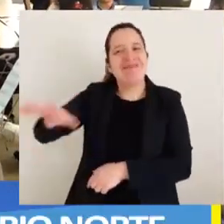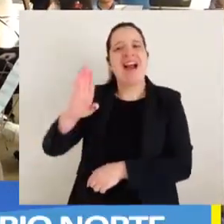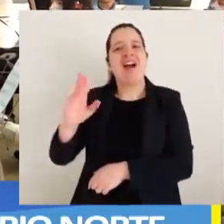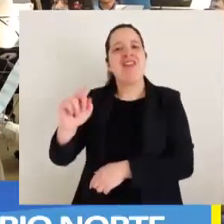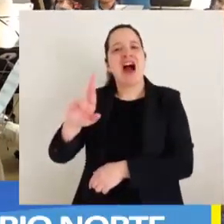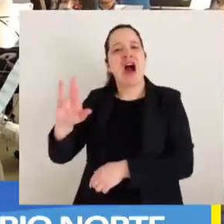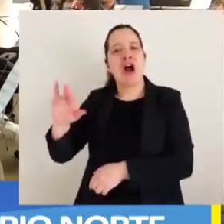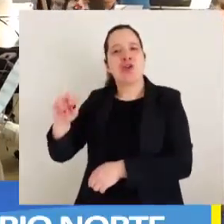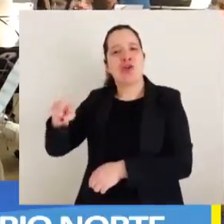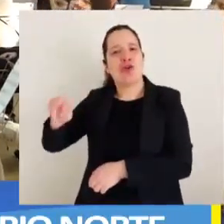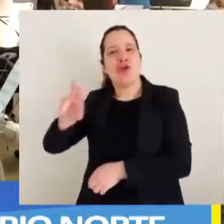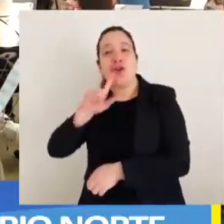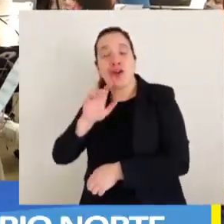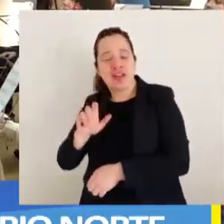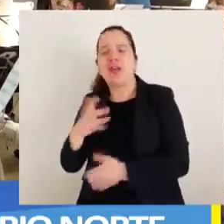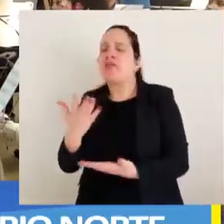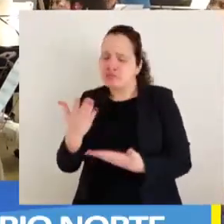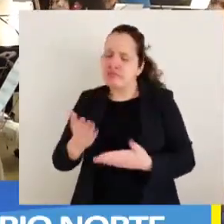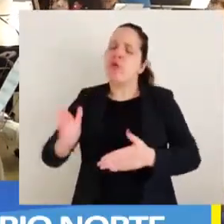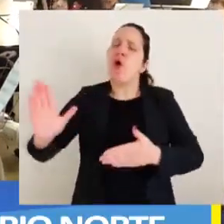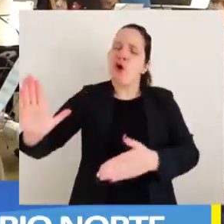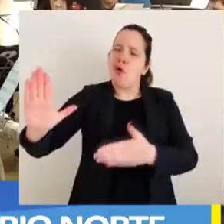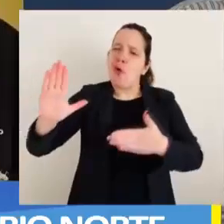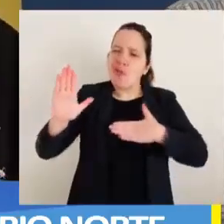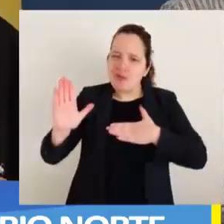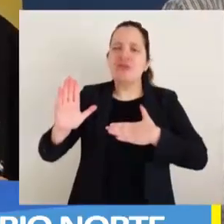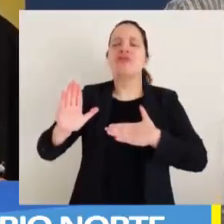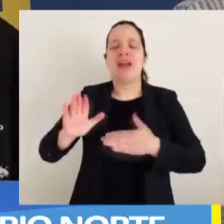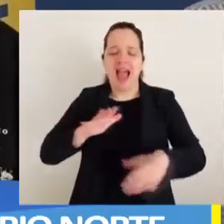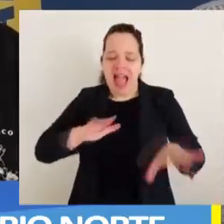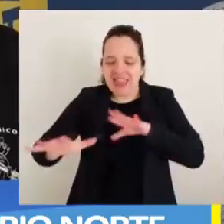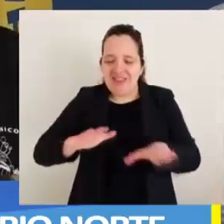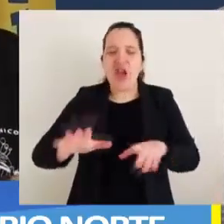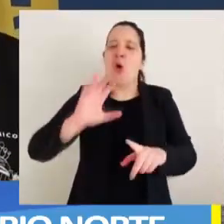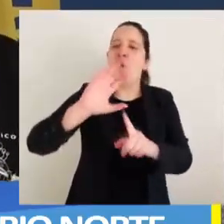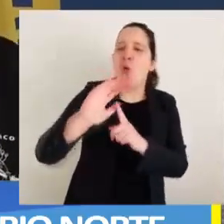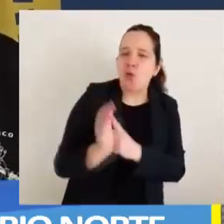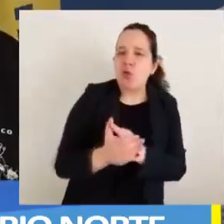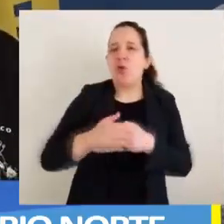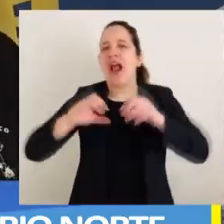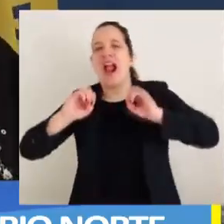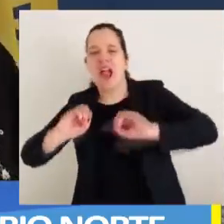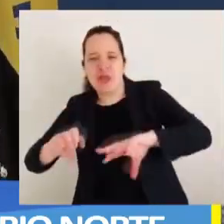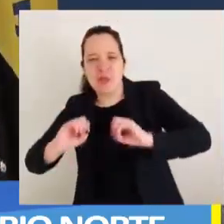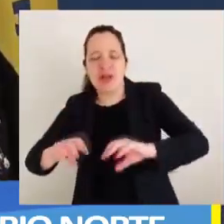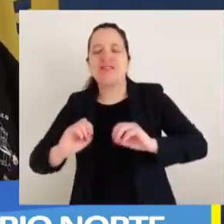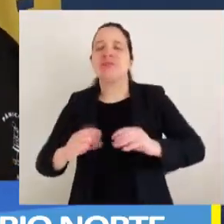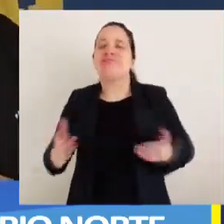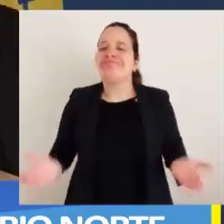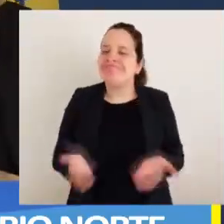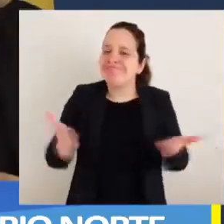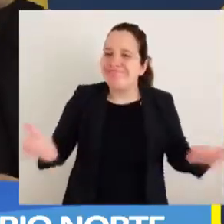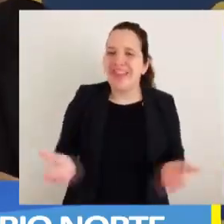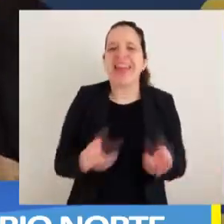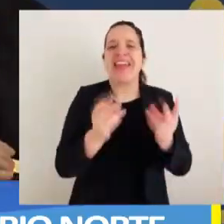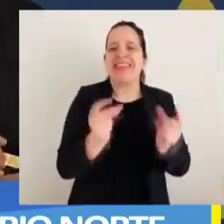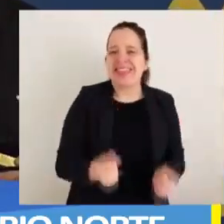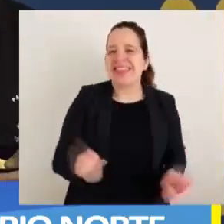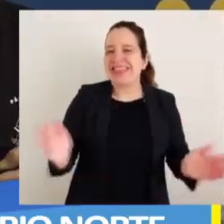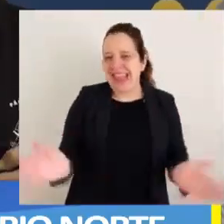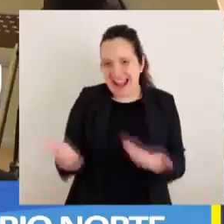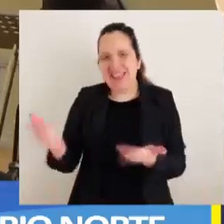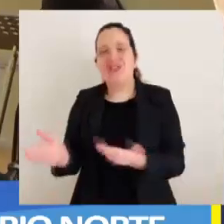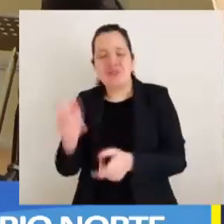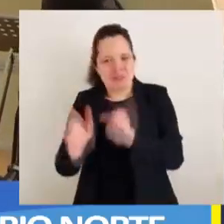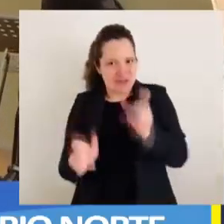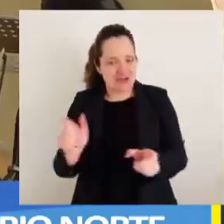de Barrio Norte reafirmó así su compromiso con el fomento y las actividades culturales y educativas que promuevan el talento y el